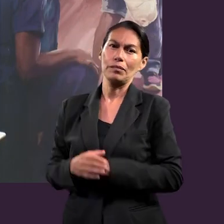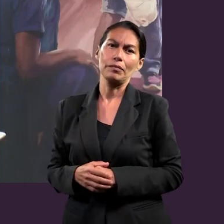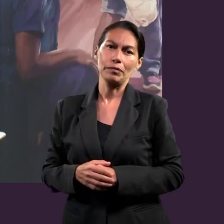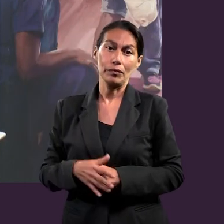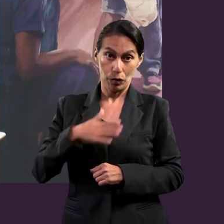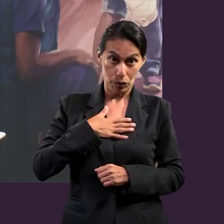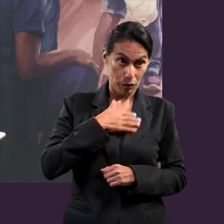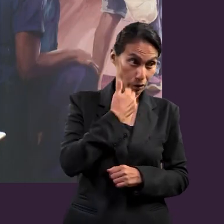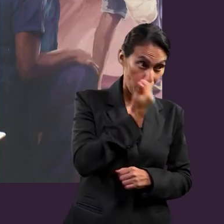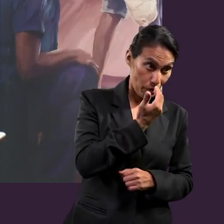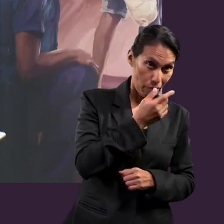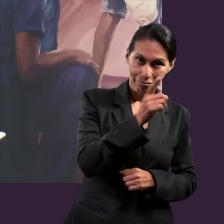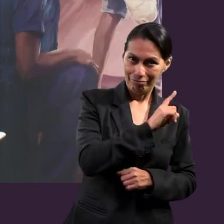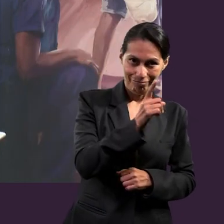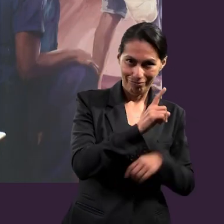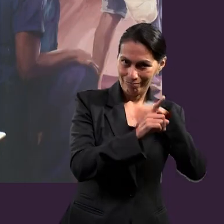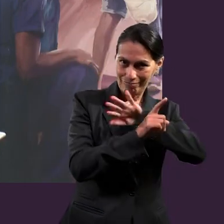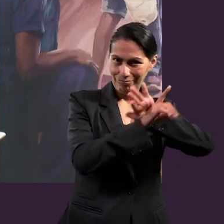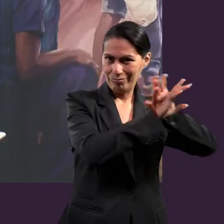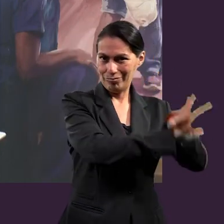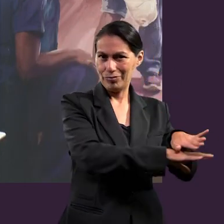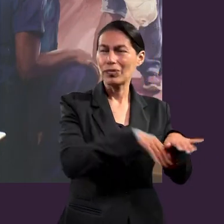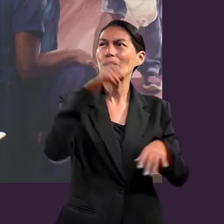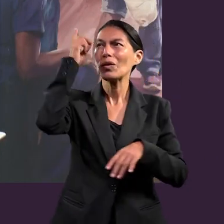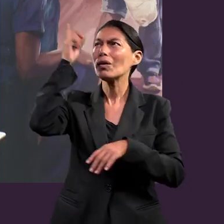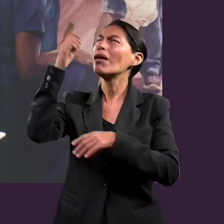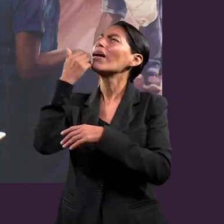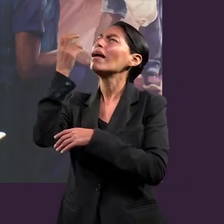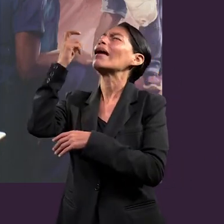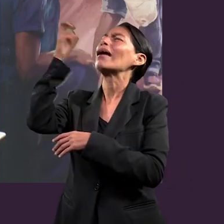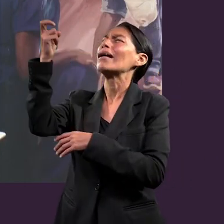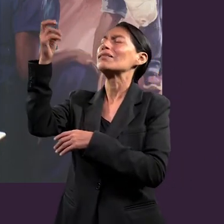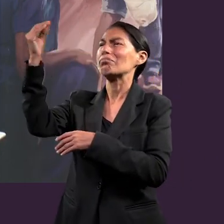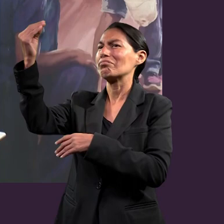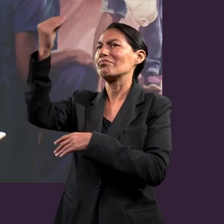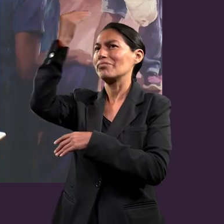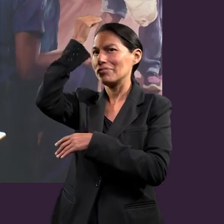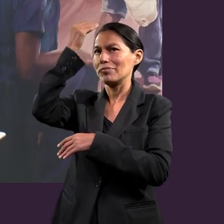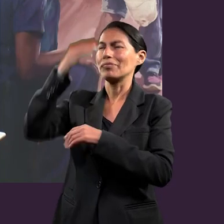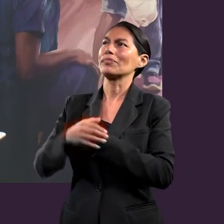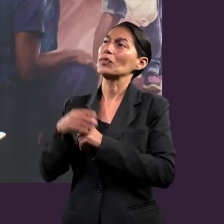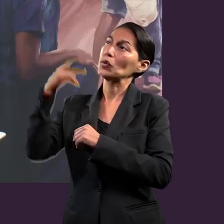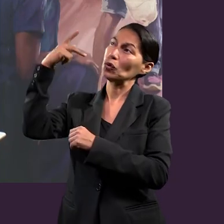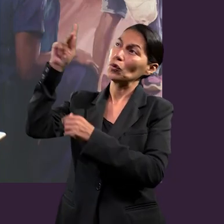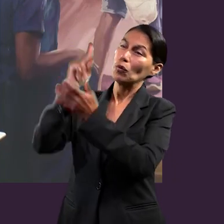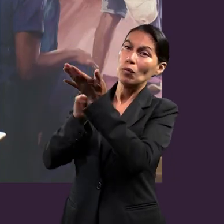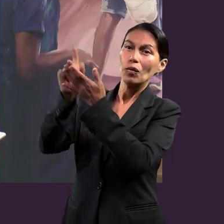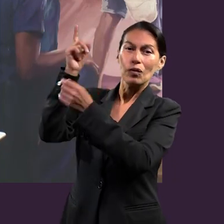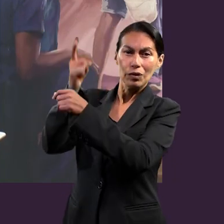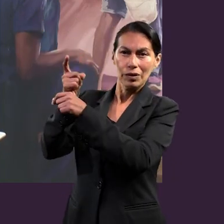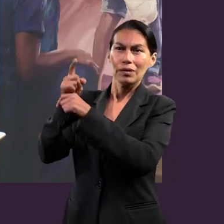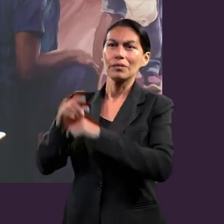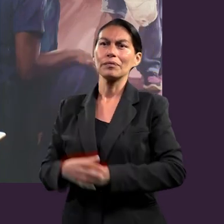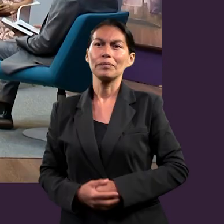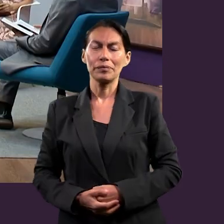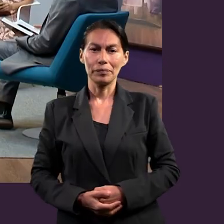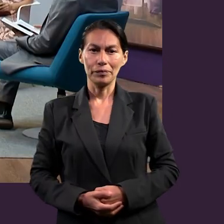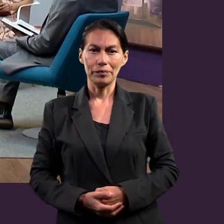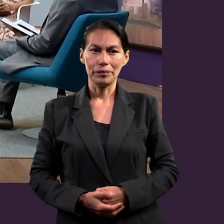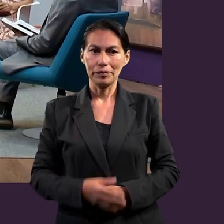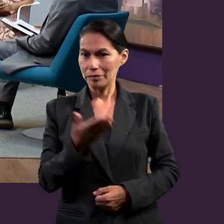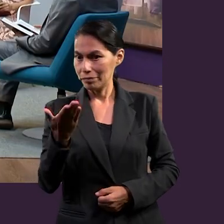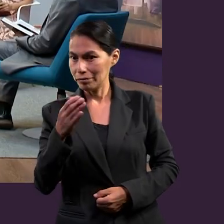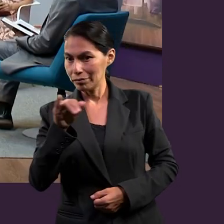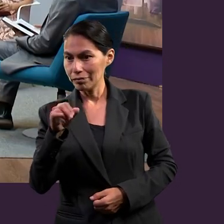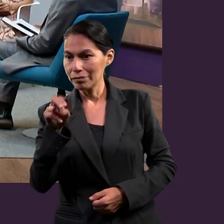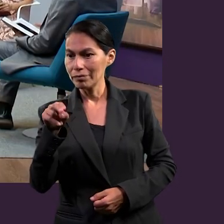entender cuál es la voluntad de Dios y hacerla como tal. Yo creo que es ser sabios, sino seguir lo que Él nos pide a nosotros. Amén.